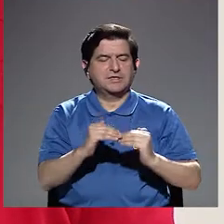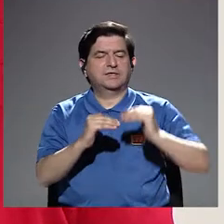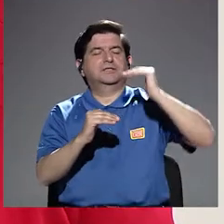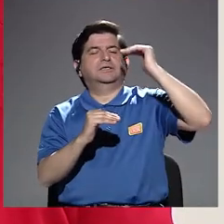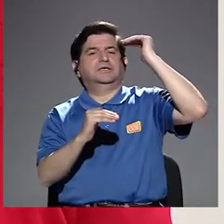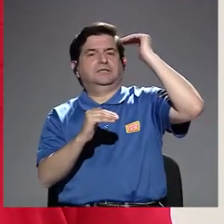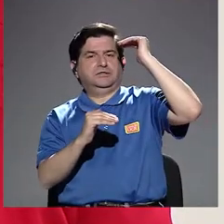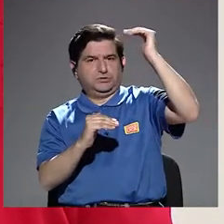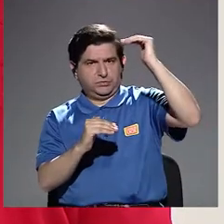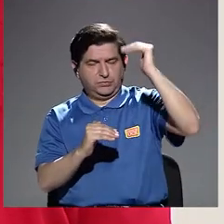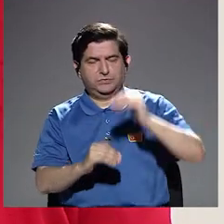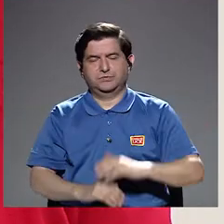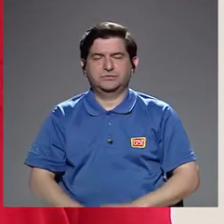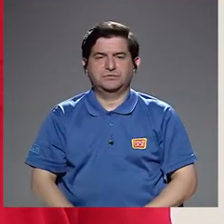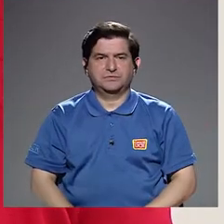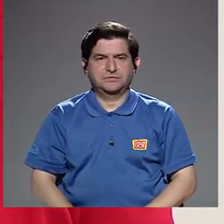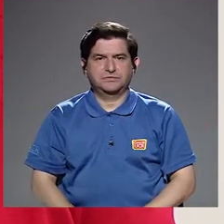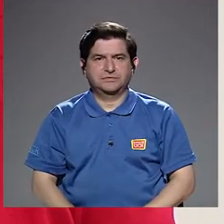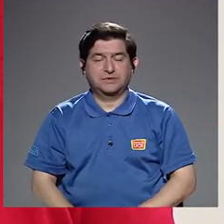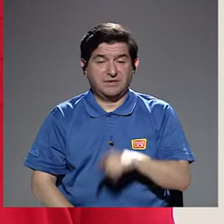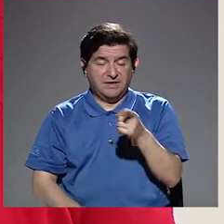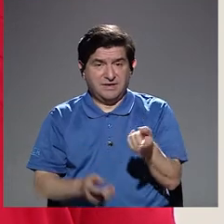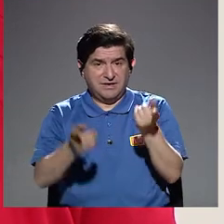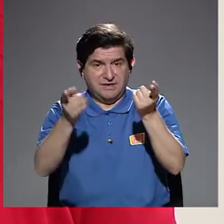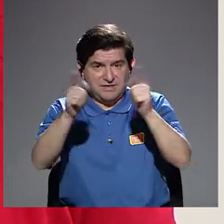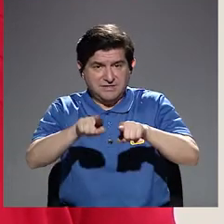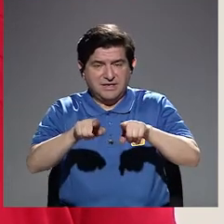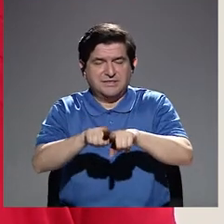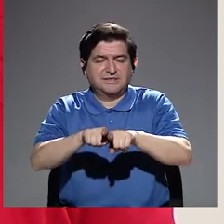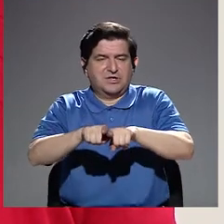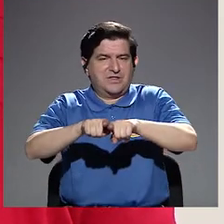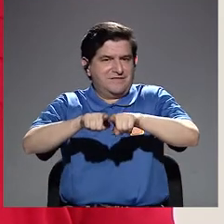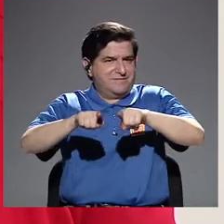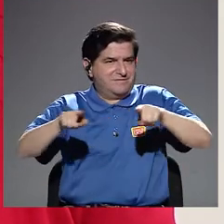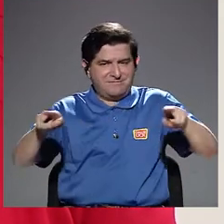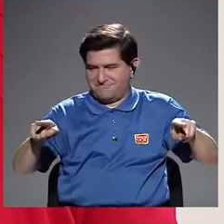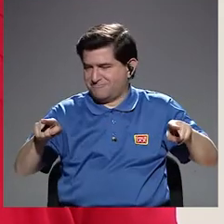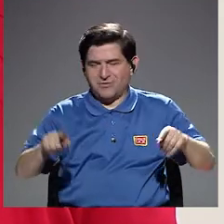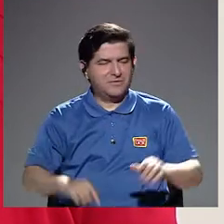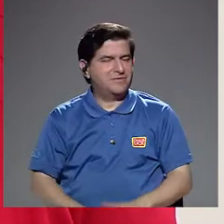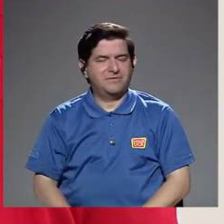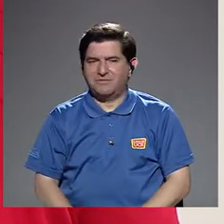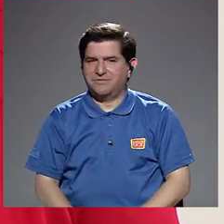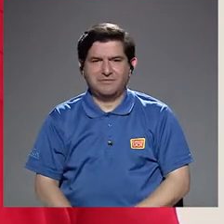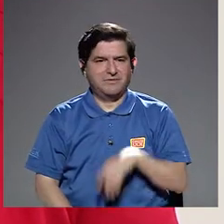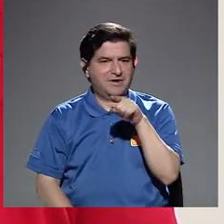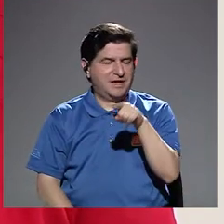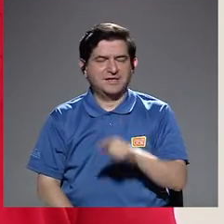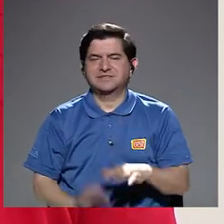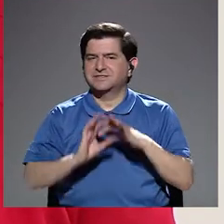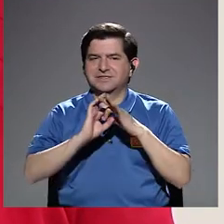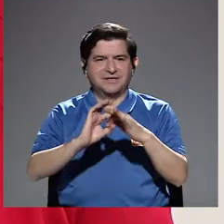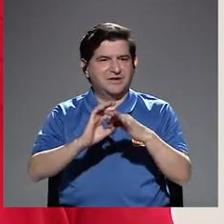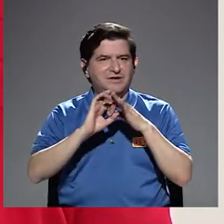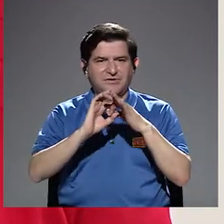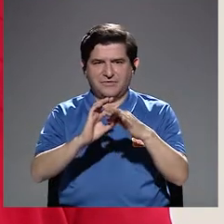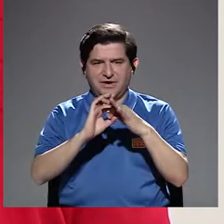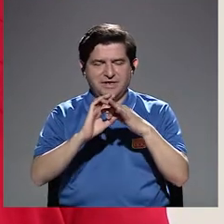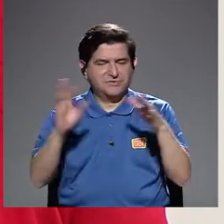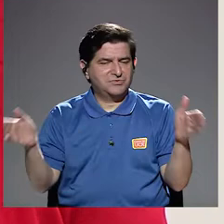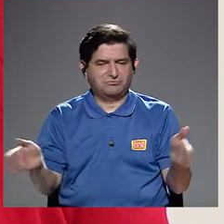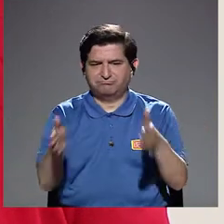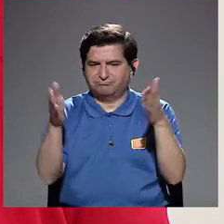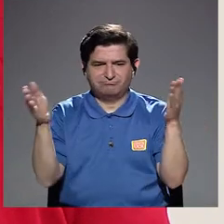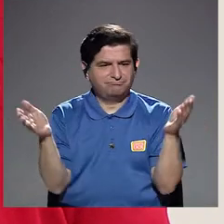mayor que esta, tampoco es una relación que le